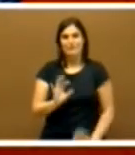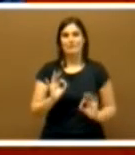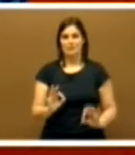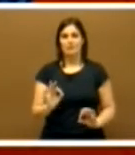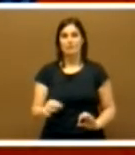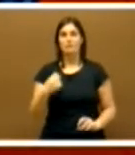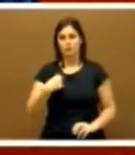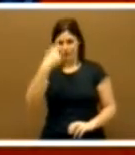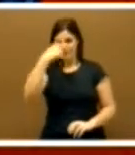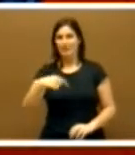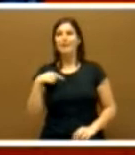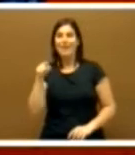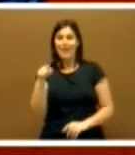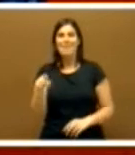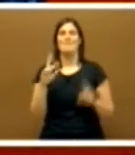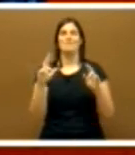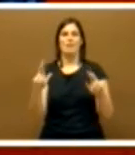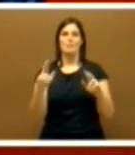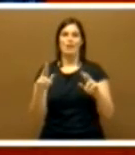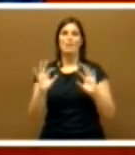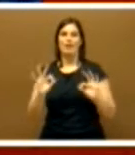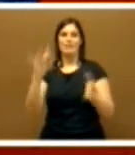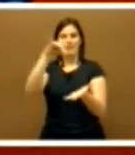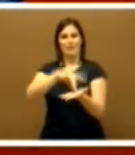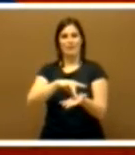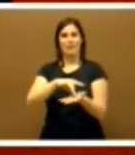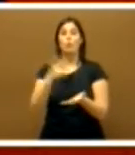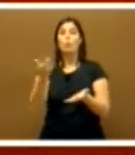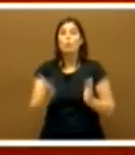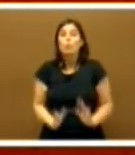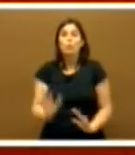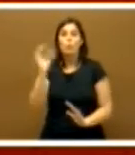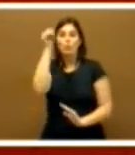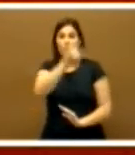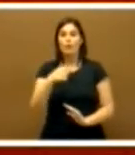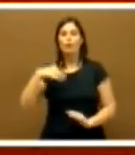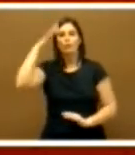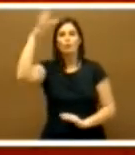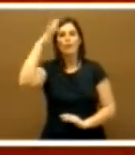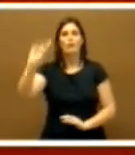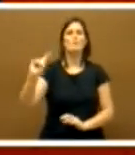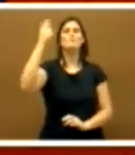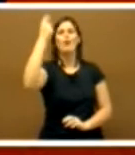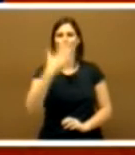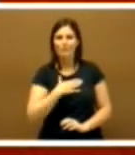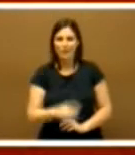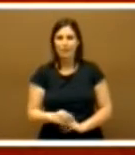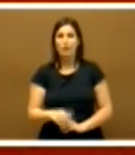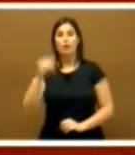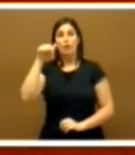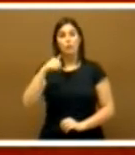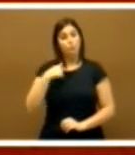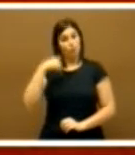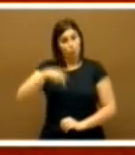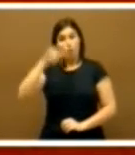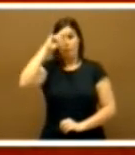esperaba este momento, el momento en el que un hijo cumple con sus sueños. Hoy soy padre de dos